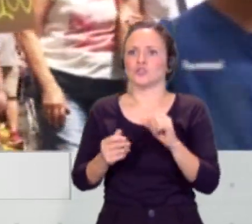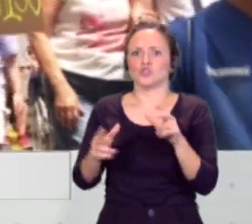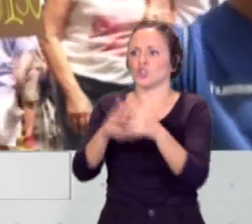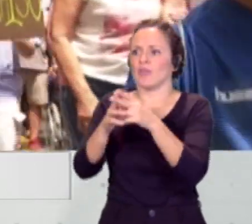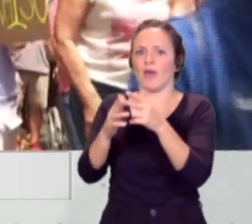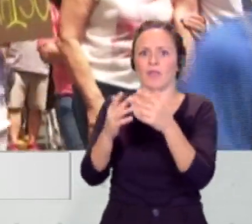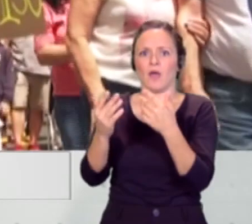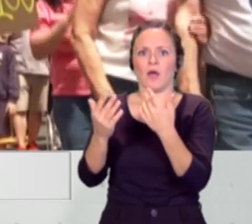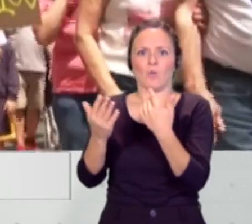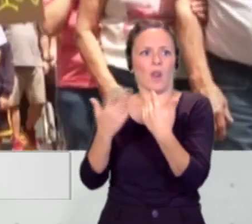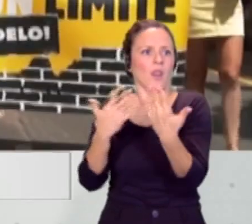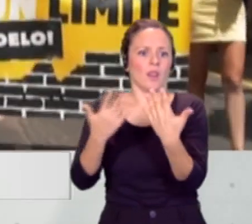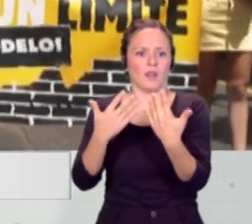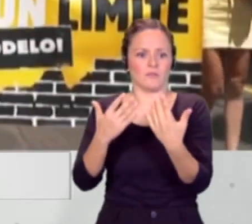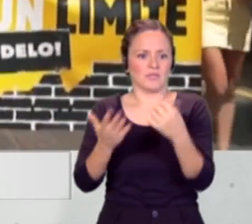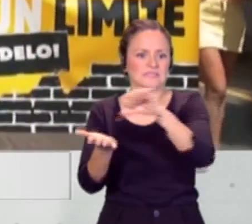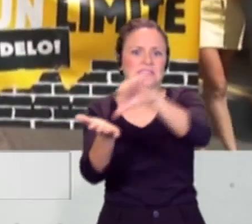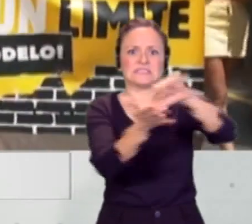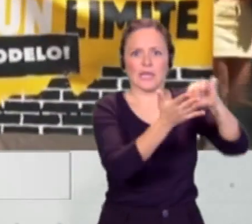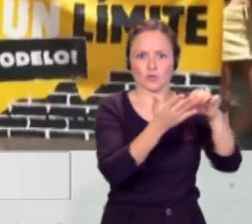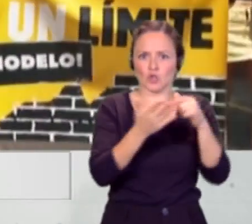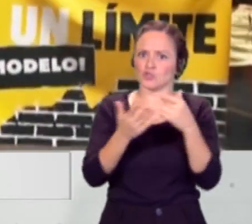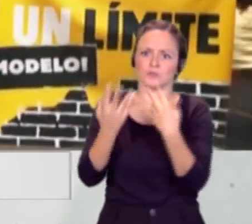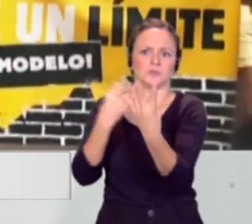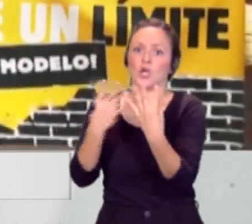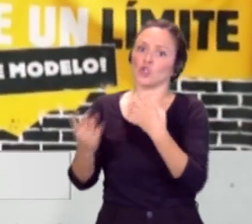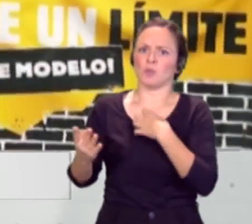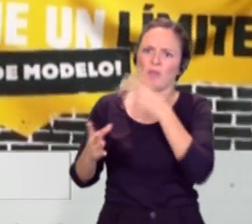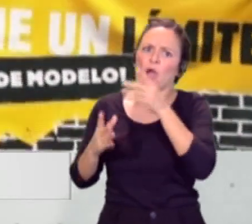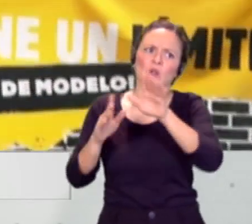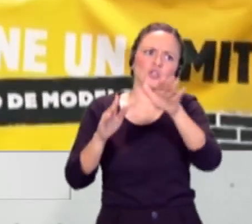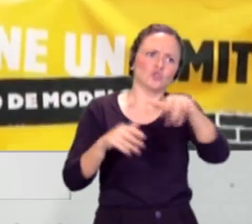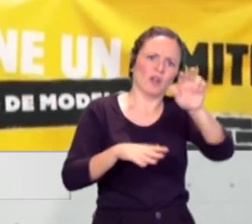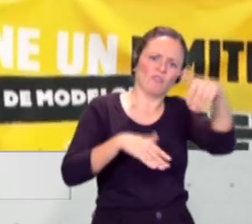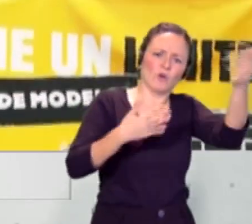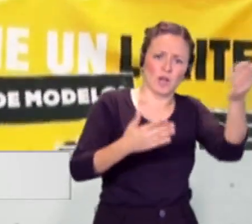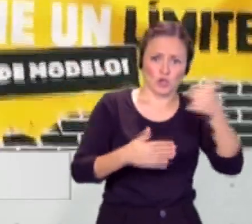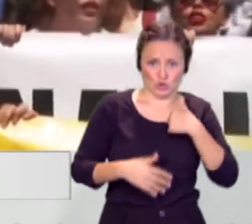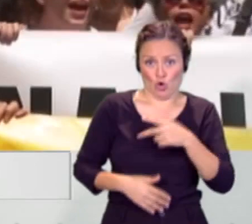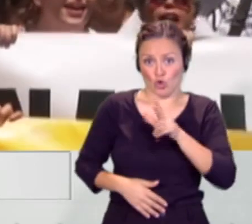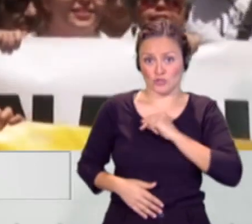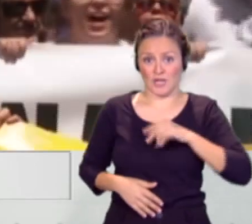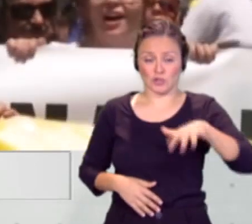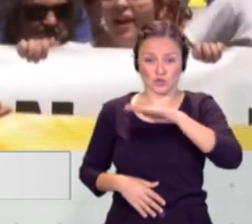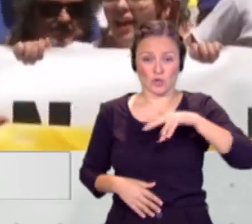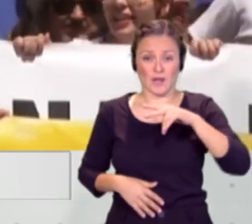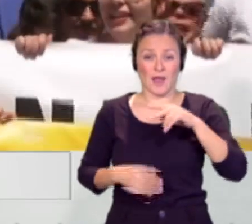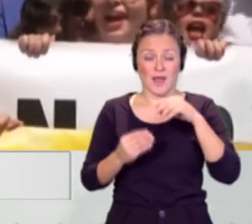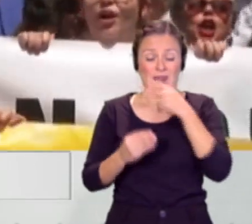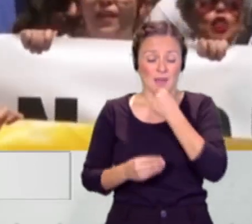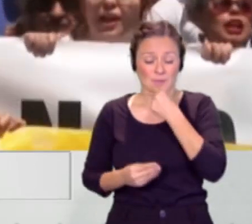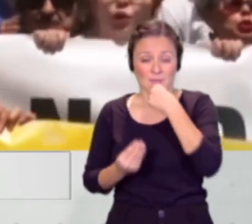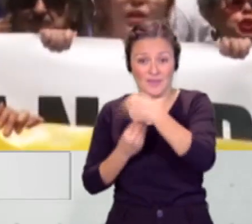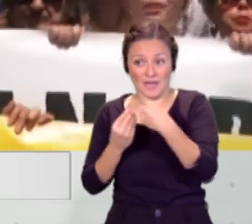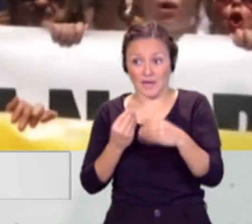Por ejemplo, un caso paradigmático es el de esta ciudad, en el que tengo también el honor de ser concejal de Las Palmas de Gran Canaria, que tiene el aire más puro de